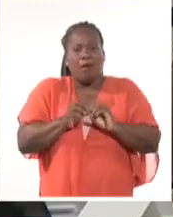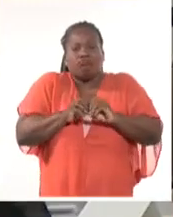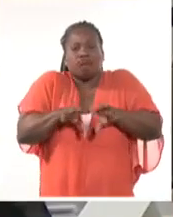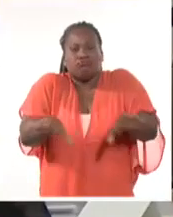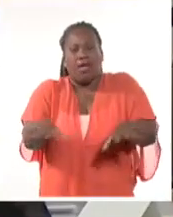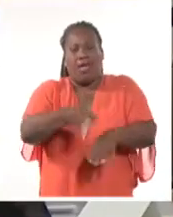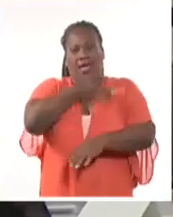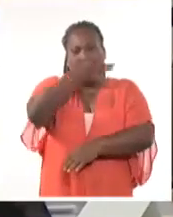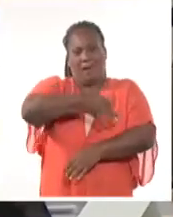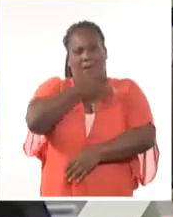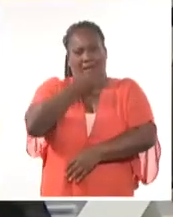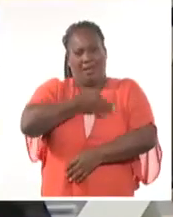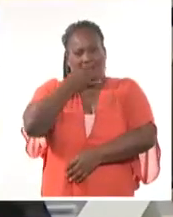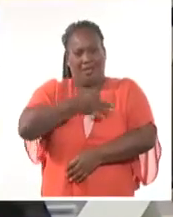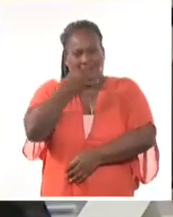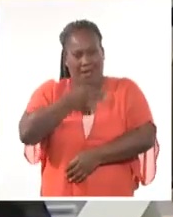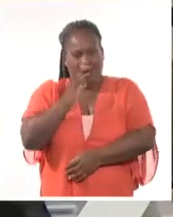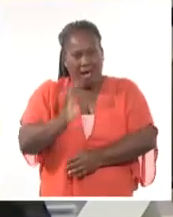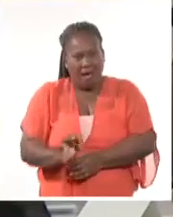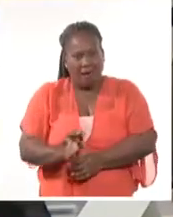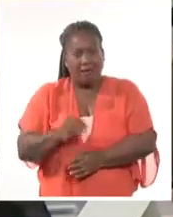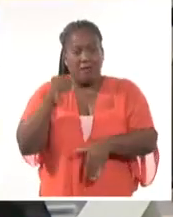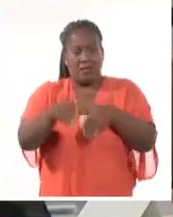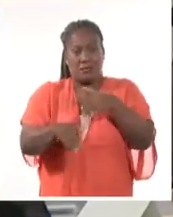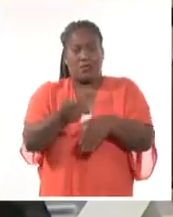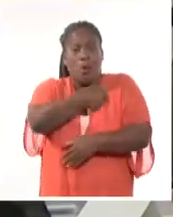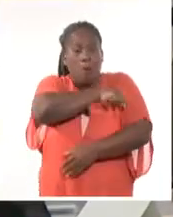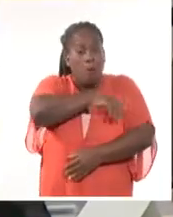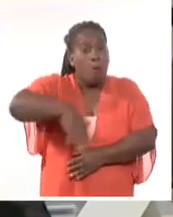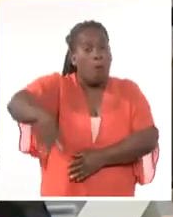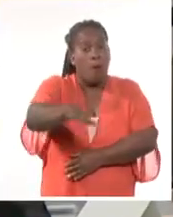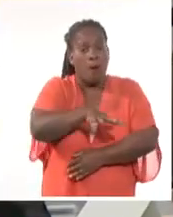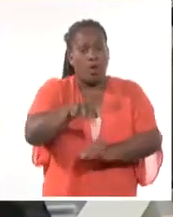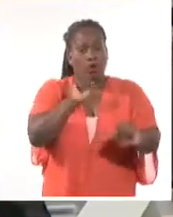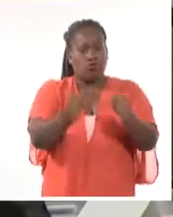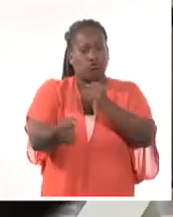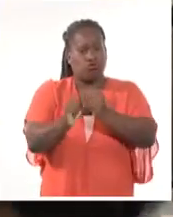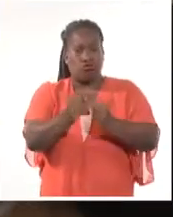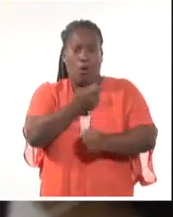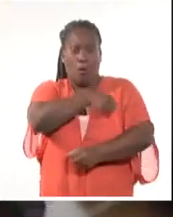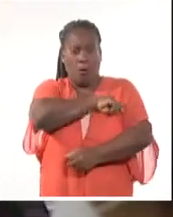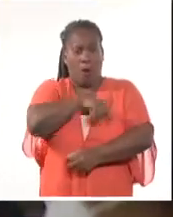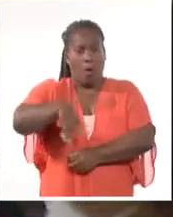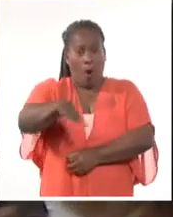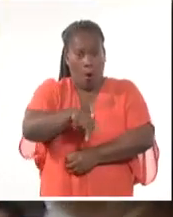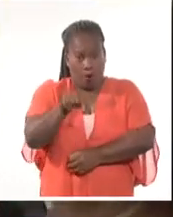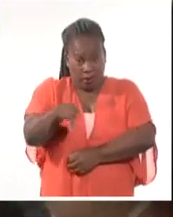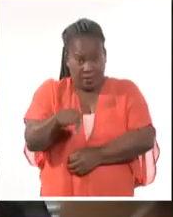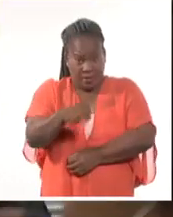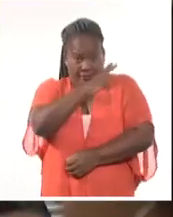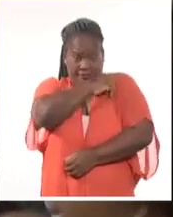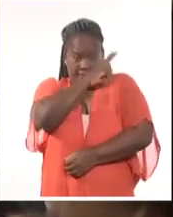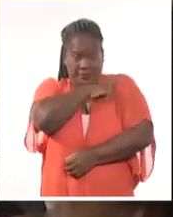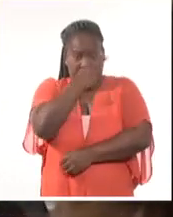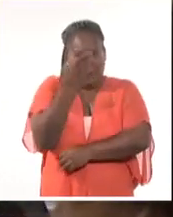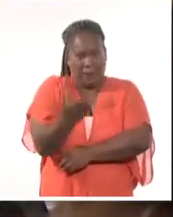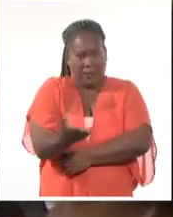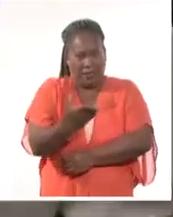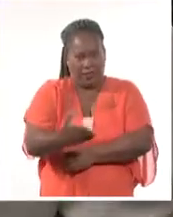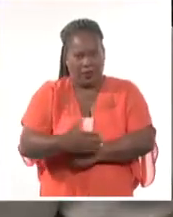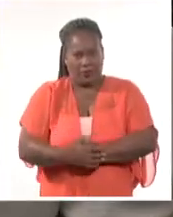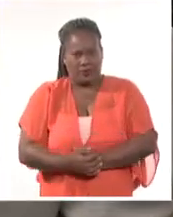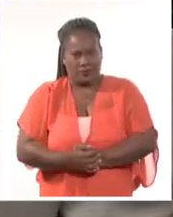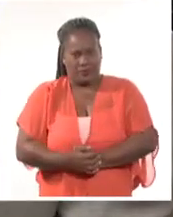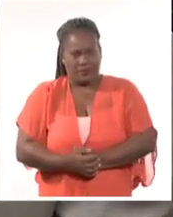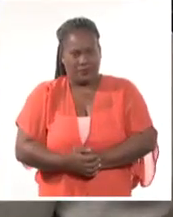involucrar de verdad la participación popular y el control popular que hoy ustedes nos están pidiendo desde la máxima dirección del